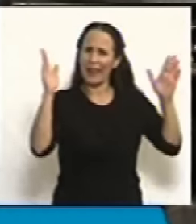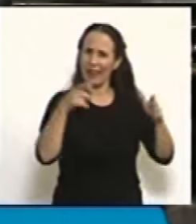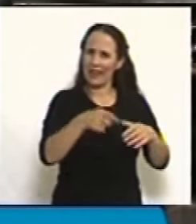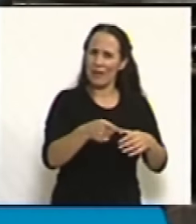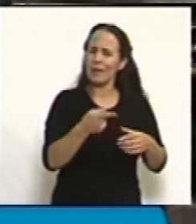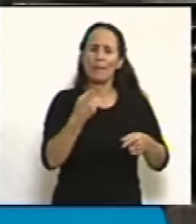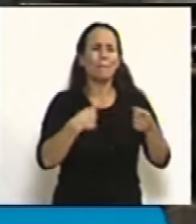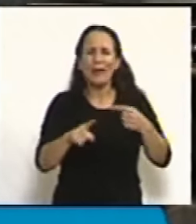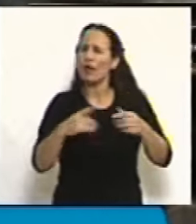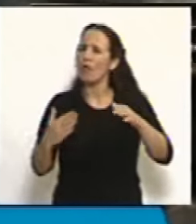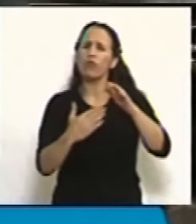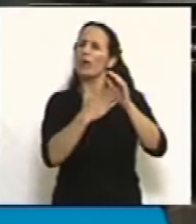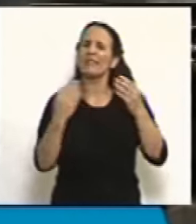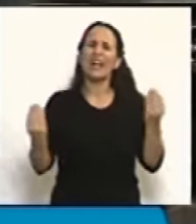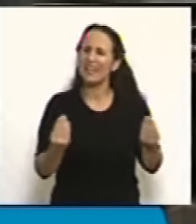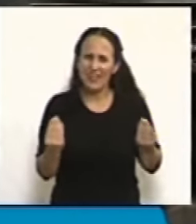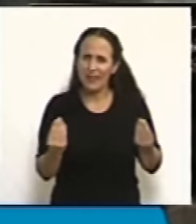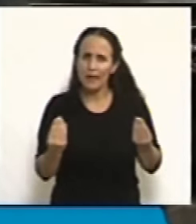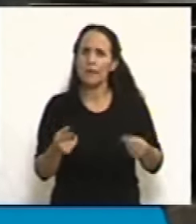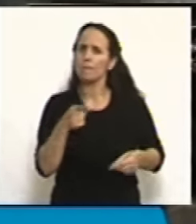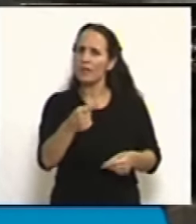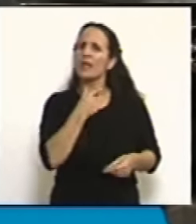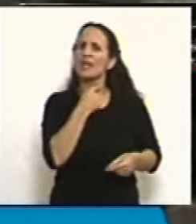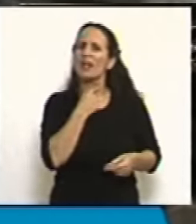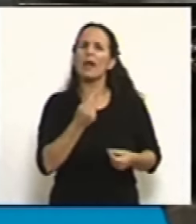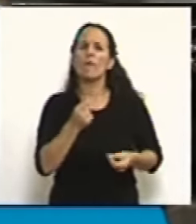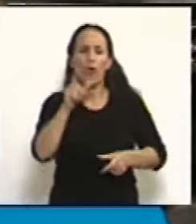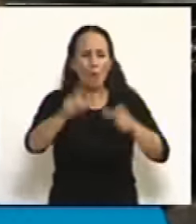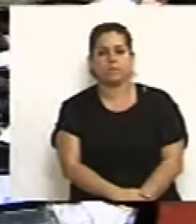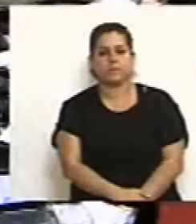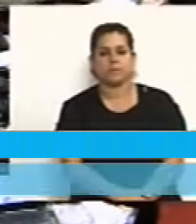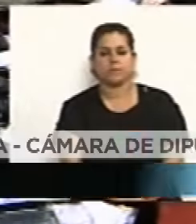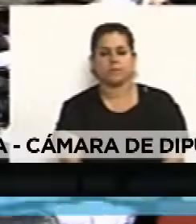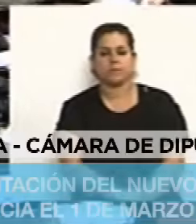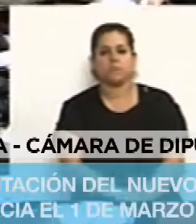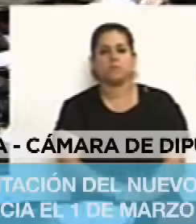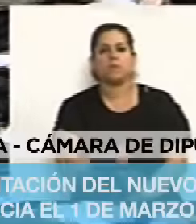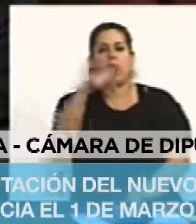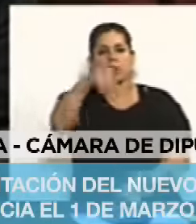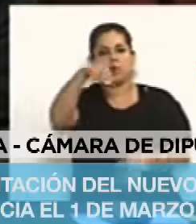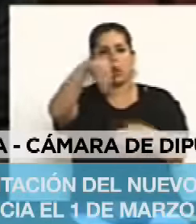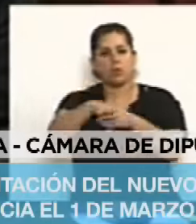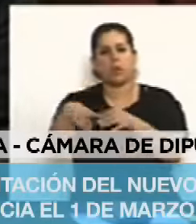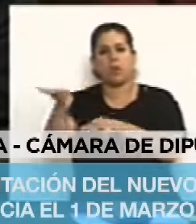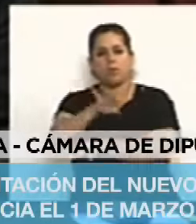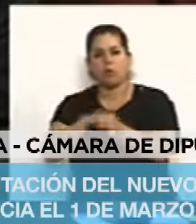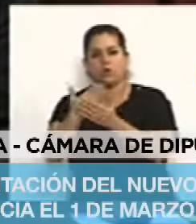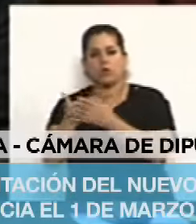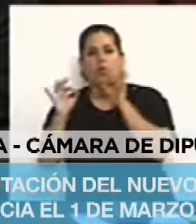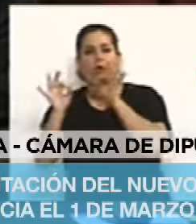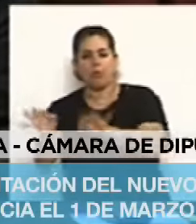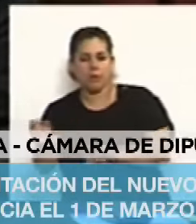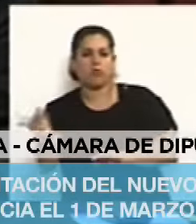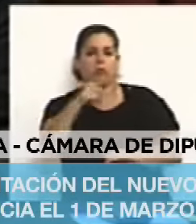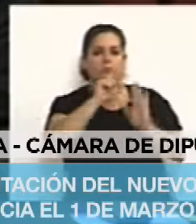el permitir restablecer el derecho de los más vulnerables. Se va a votar en general y en particular